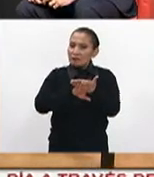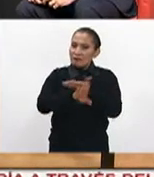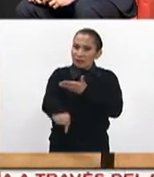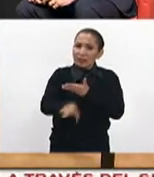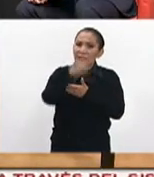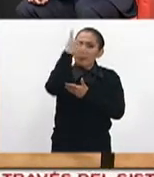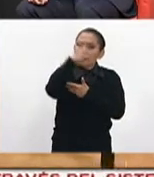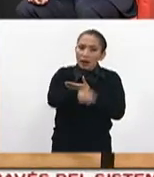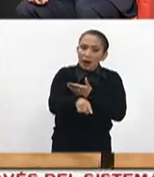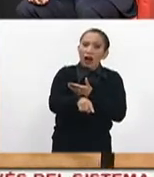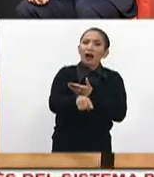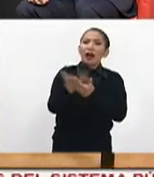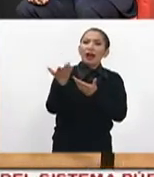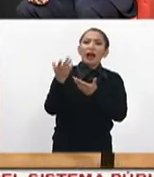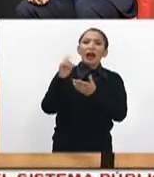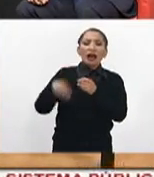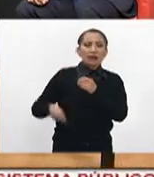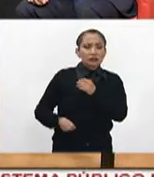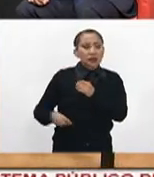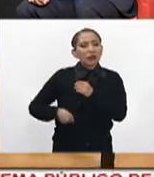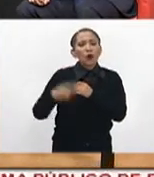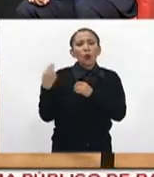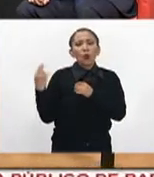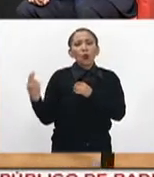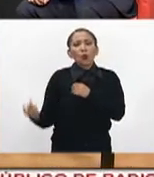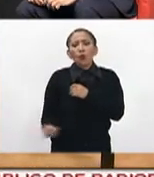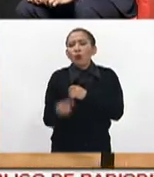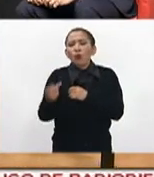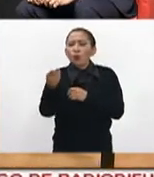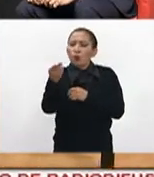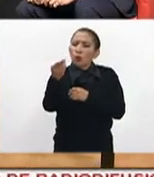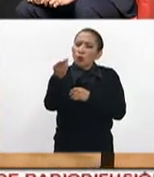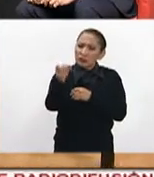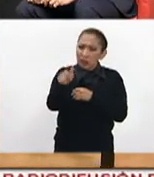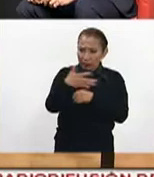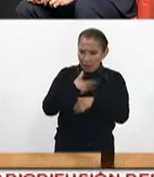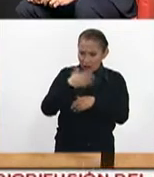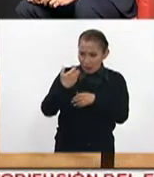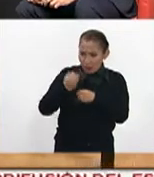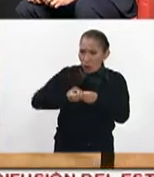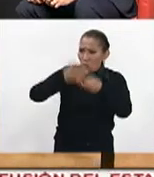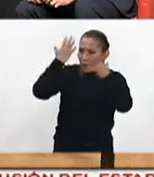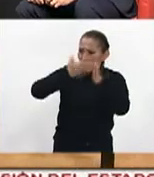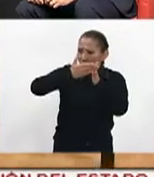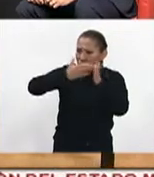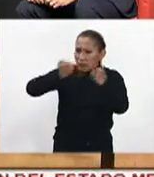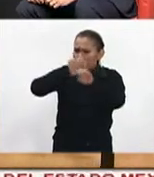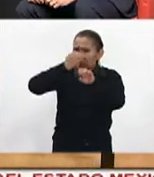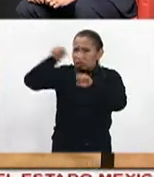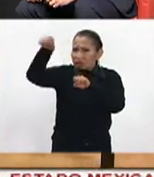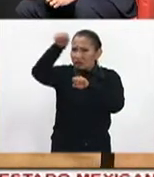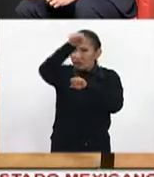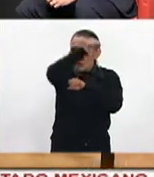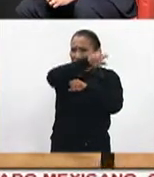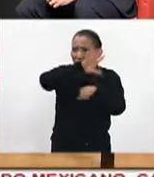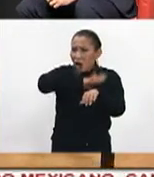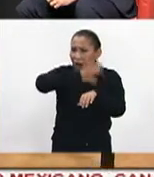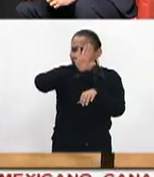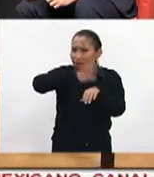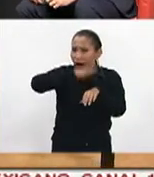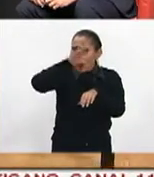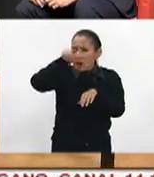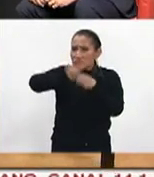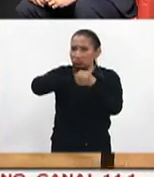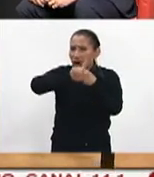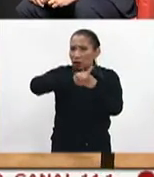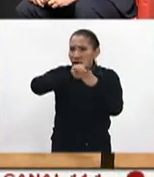para poder prevenir estos accidentes. ¿Usted tiene la estadística de en qué estados puede presentarse más